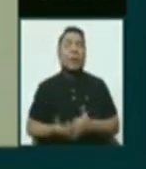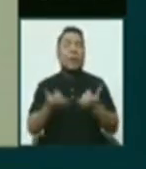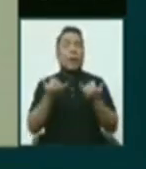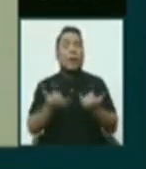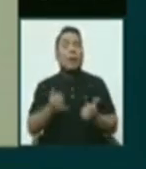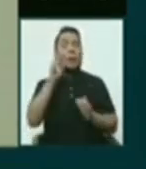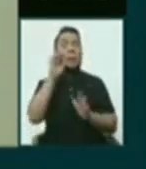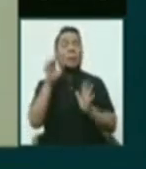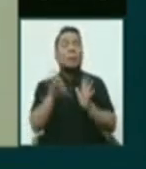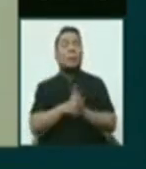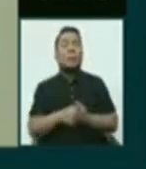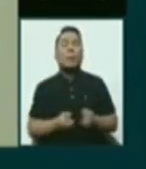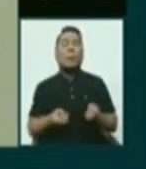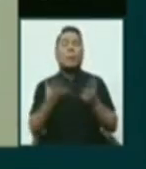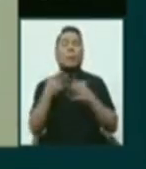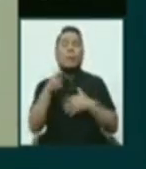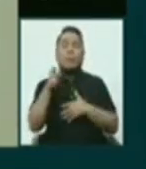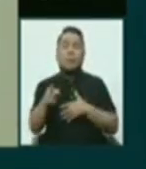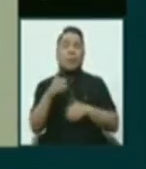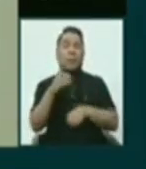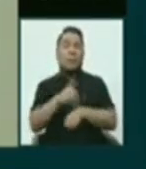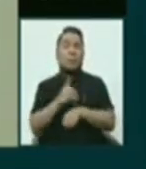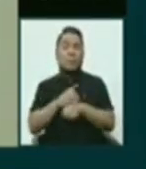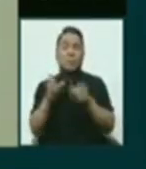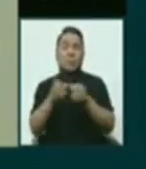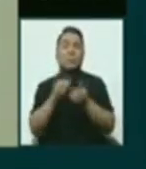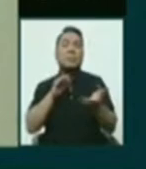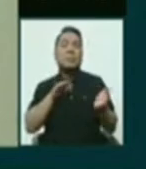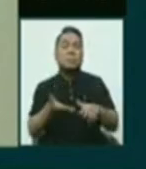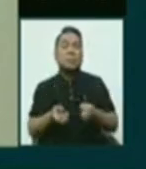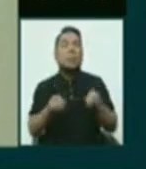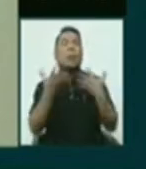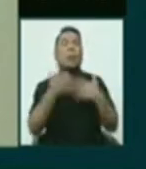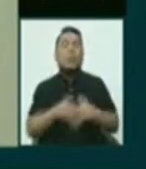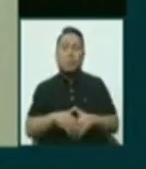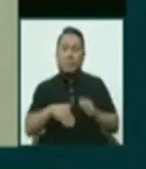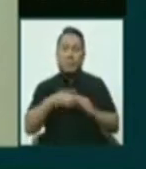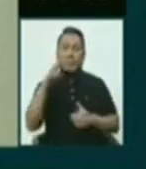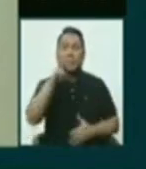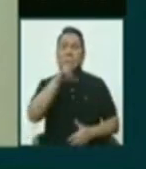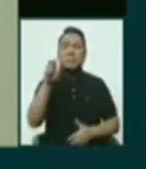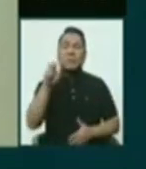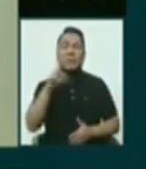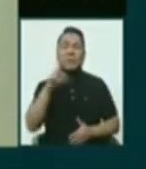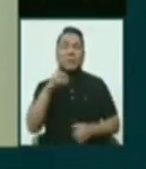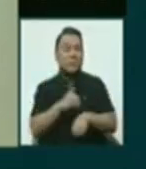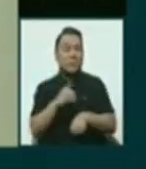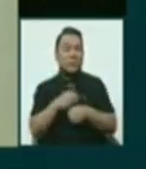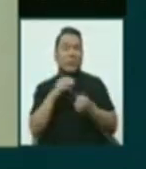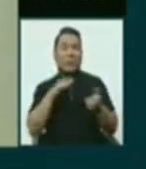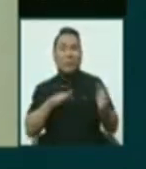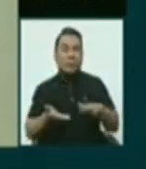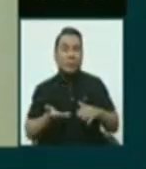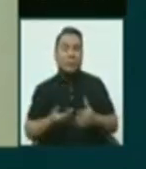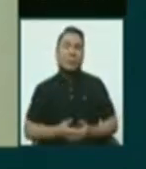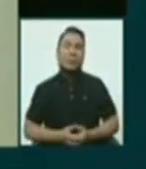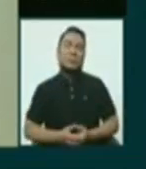ejemplo, ¿cuántos de los médicos han fallecido? Más de 300 médicos han fallecido.